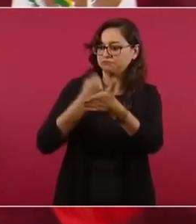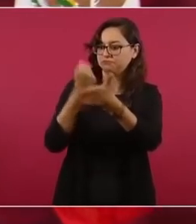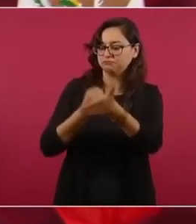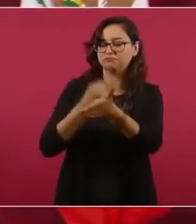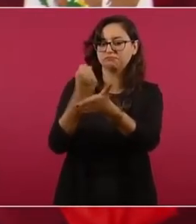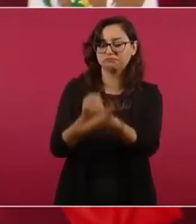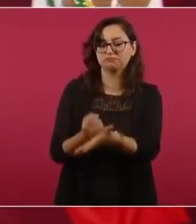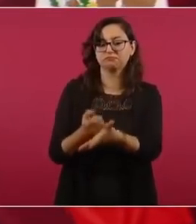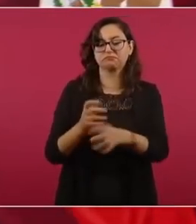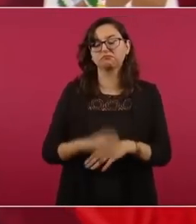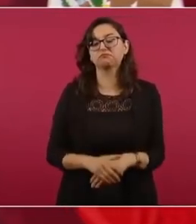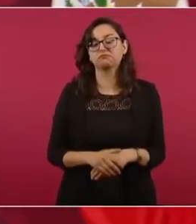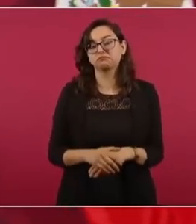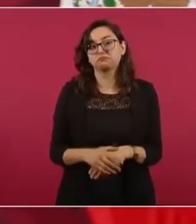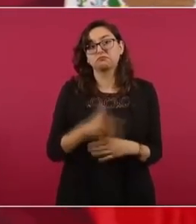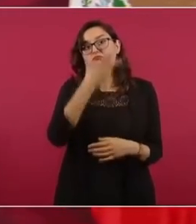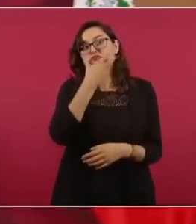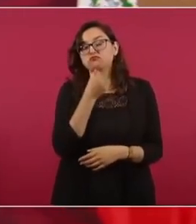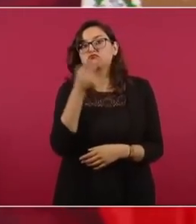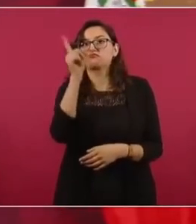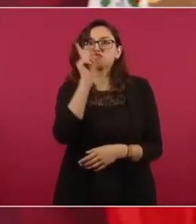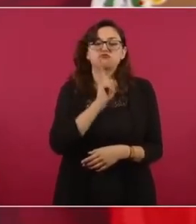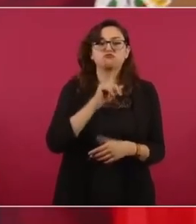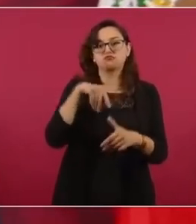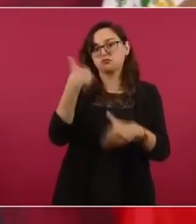hombre o mujer,